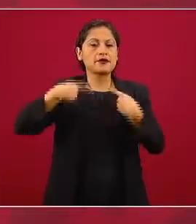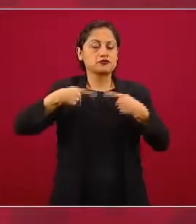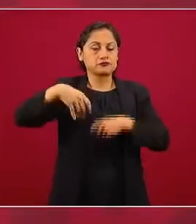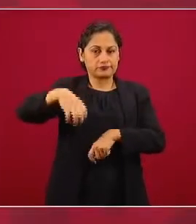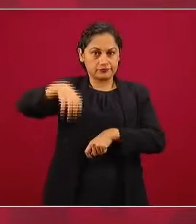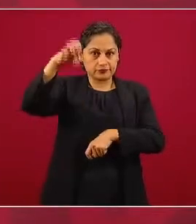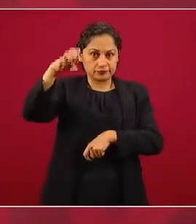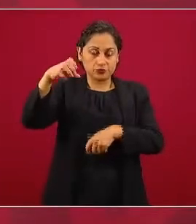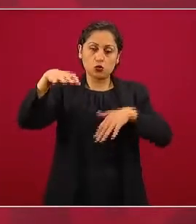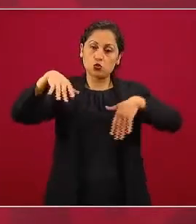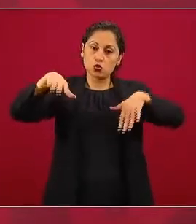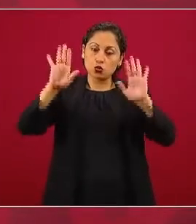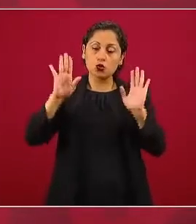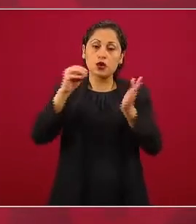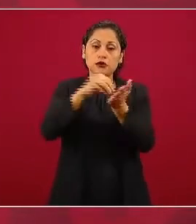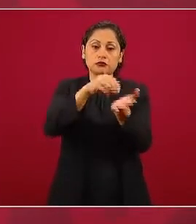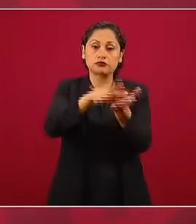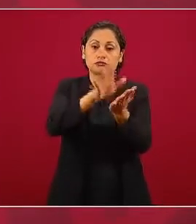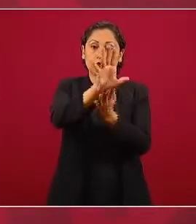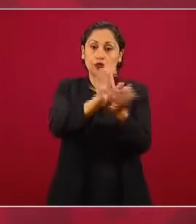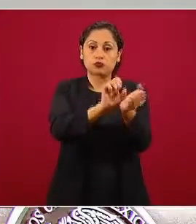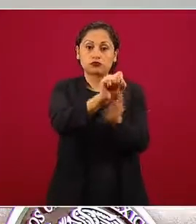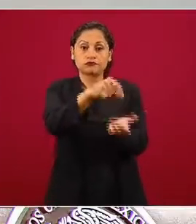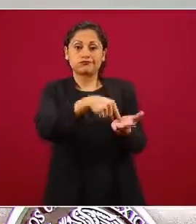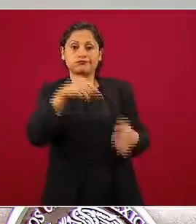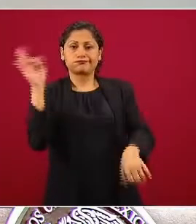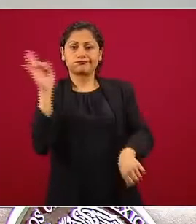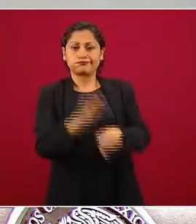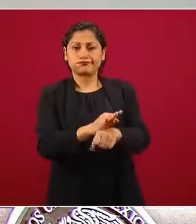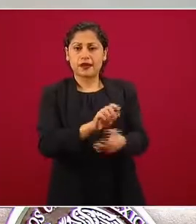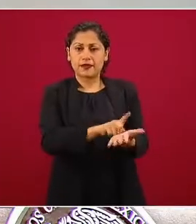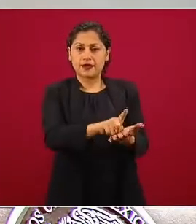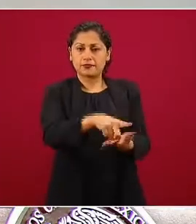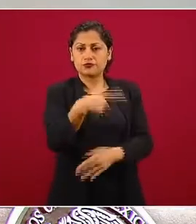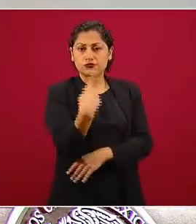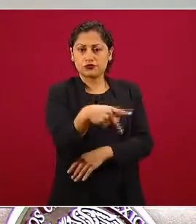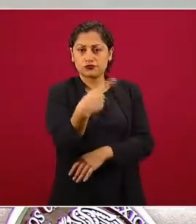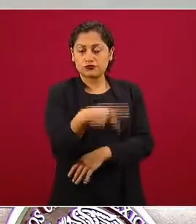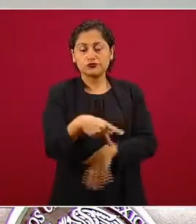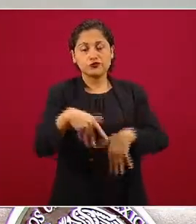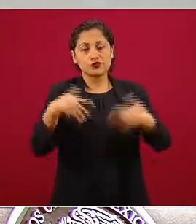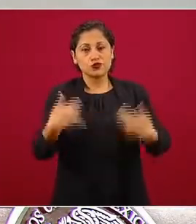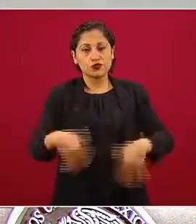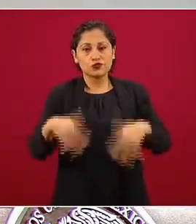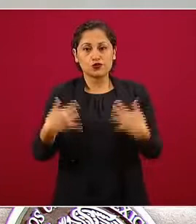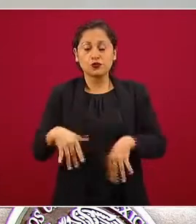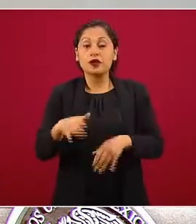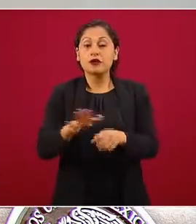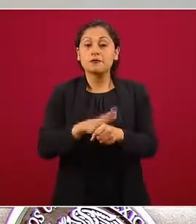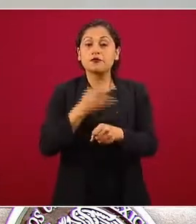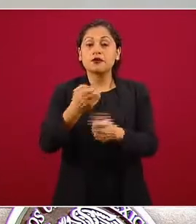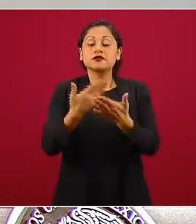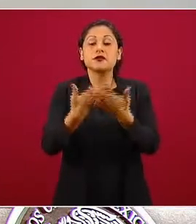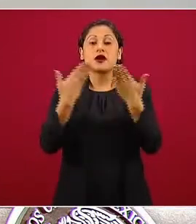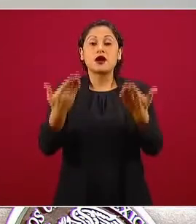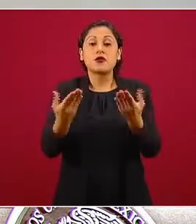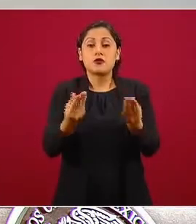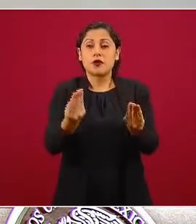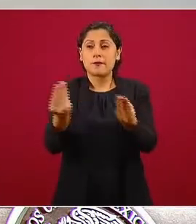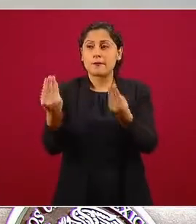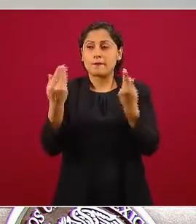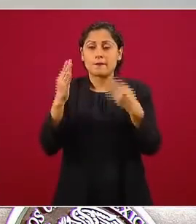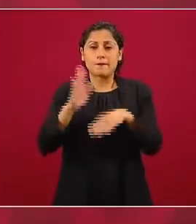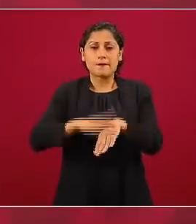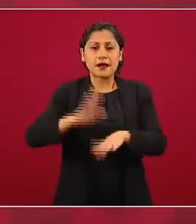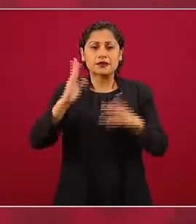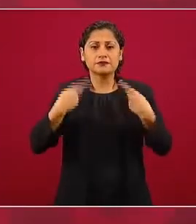derecho constitucional y eso va a provocar que más trabajadores ahora sí tengan una pensión